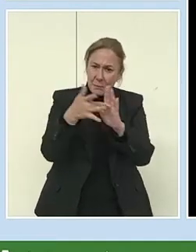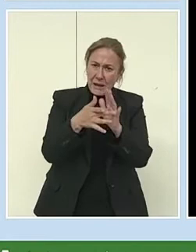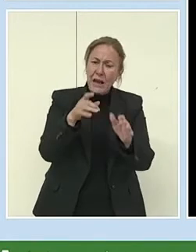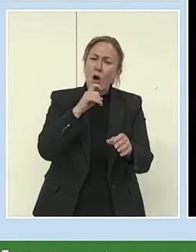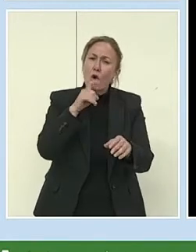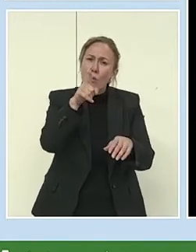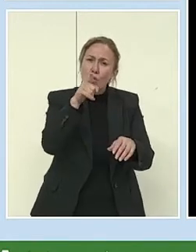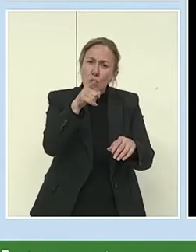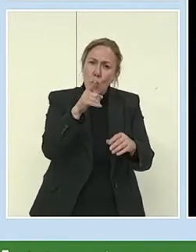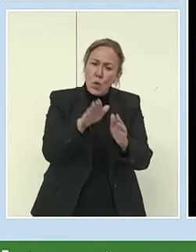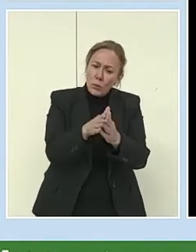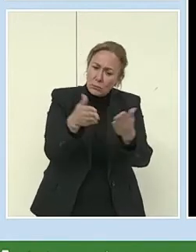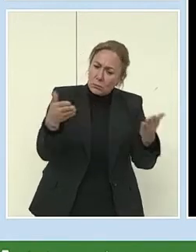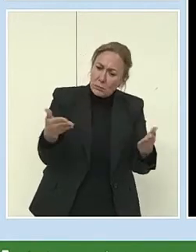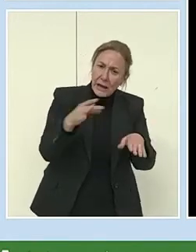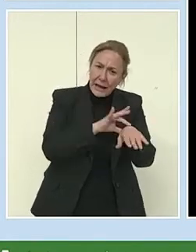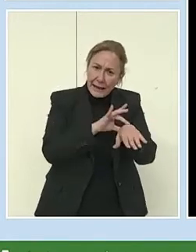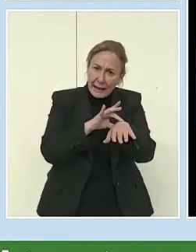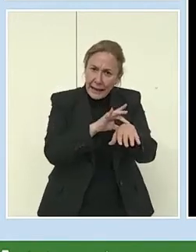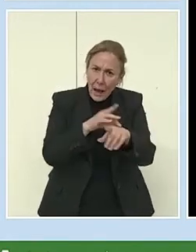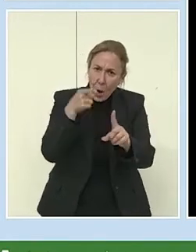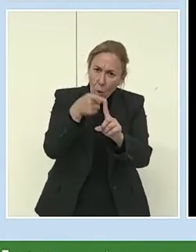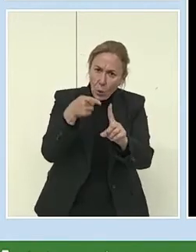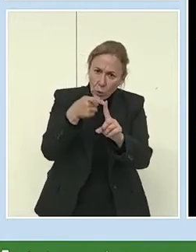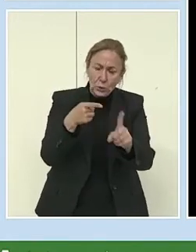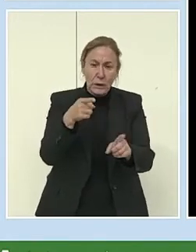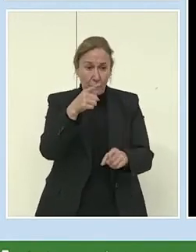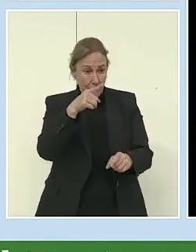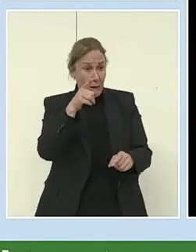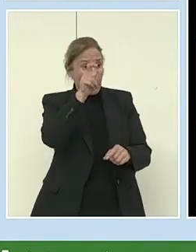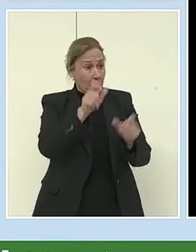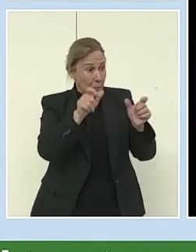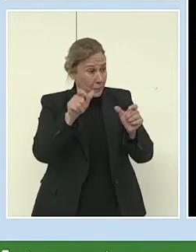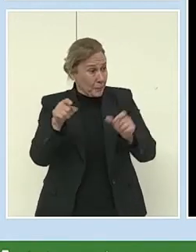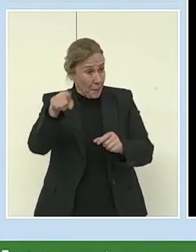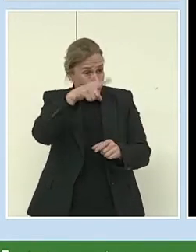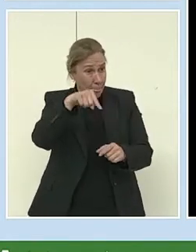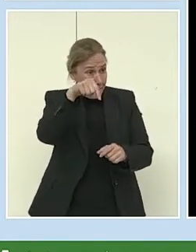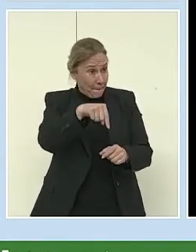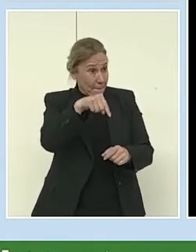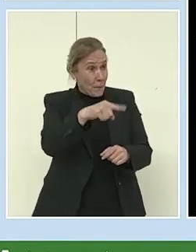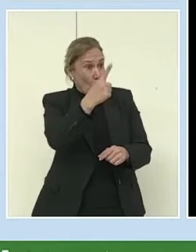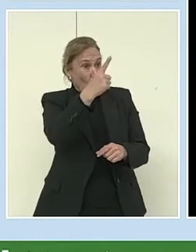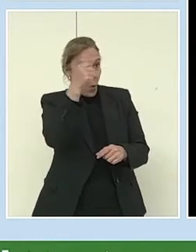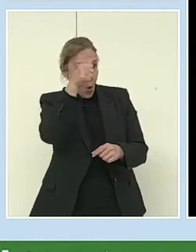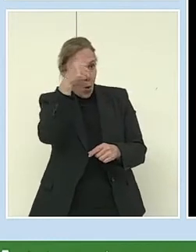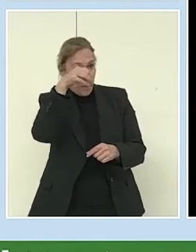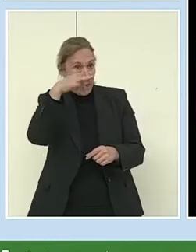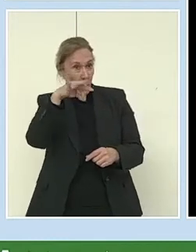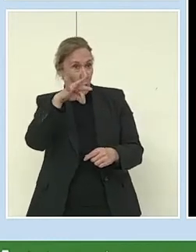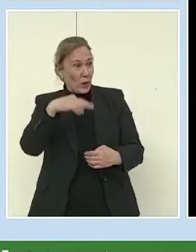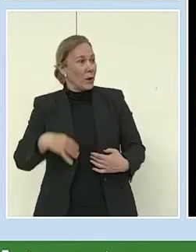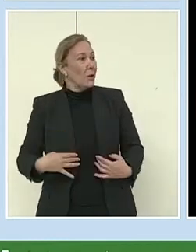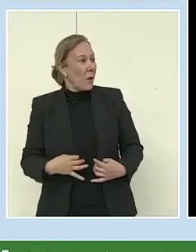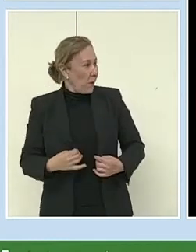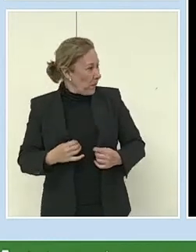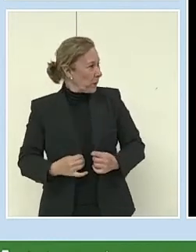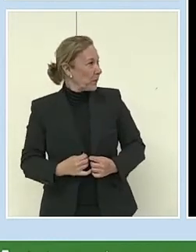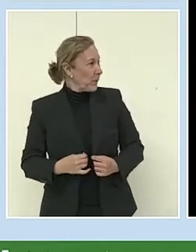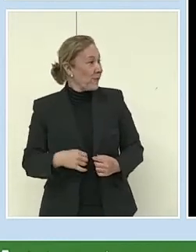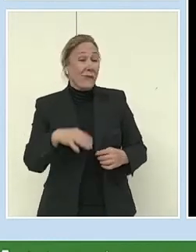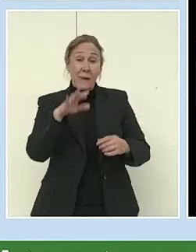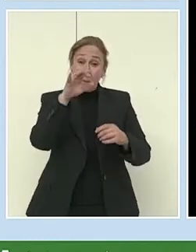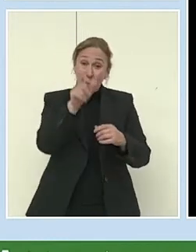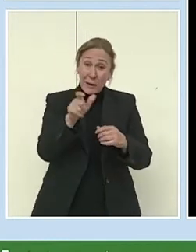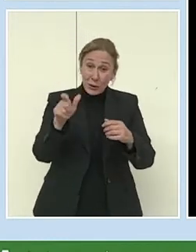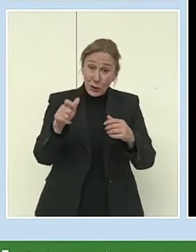Pero, pero, a las personas que estén aquí, mujeres y este caballero, y a quienes están en streaming,